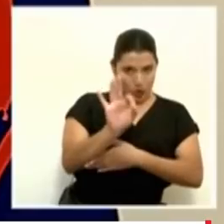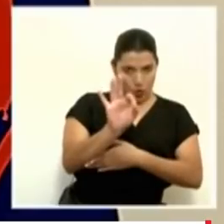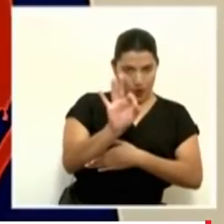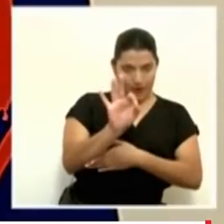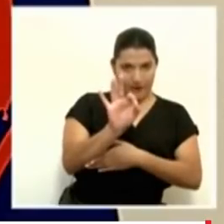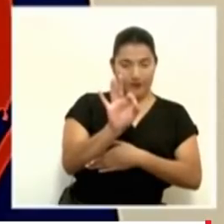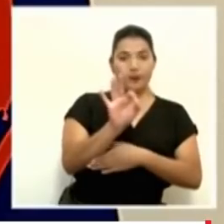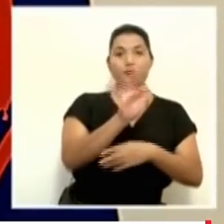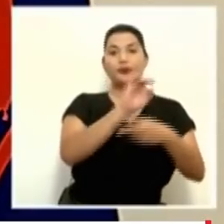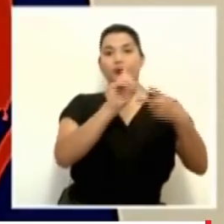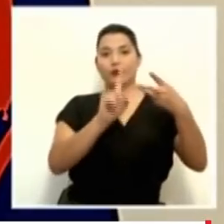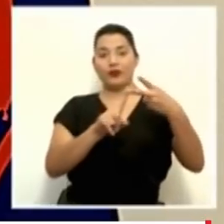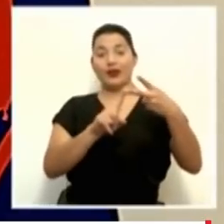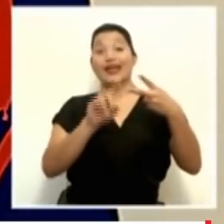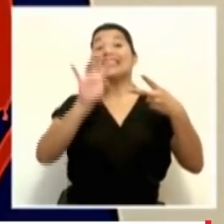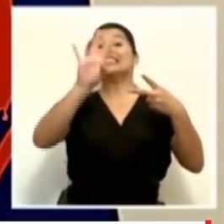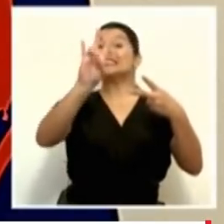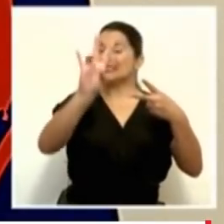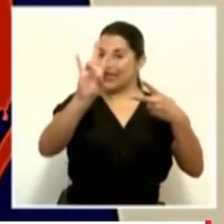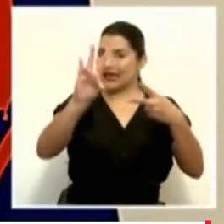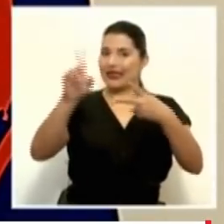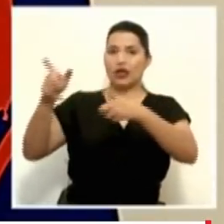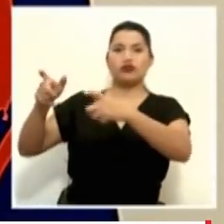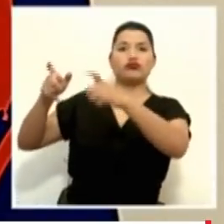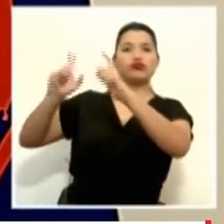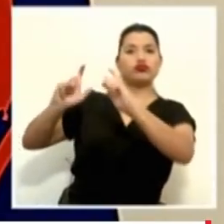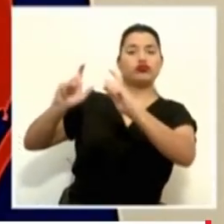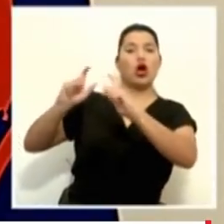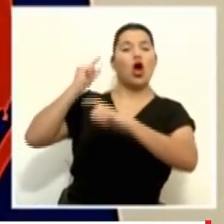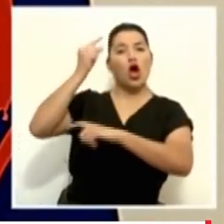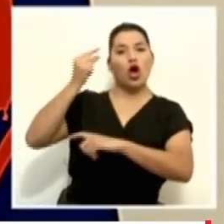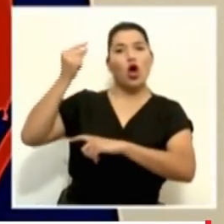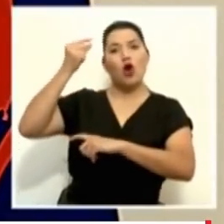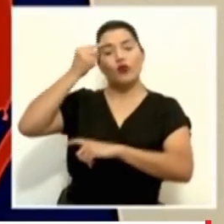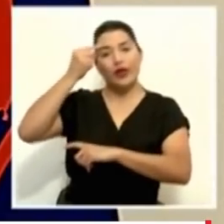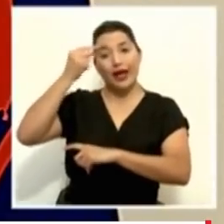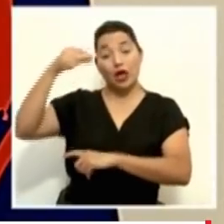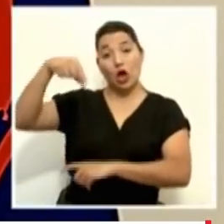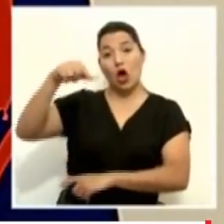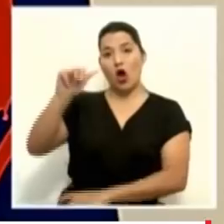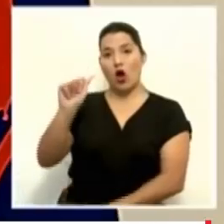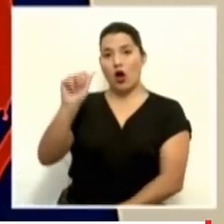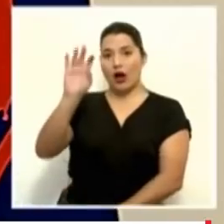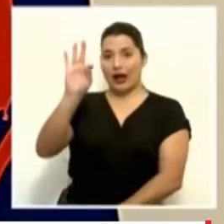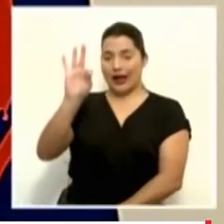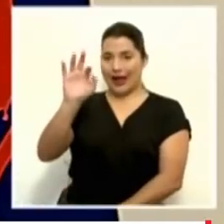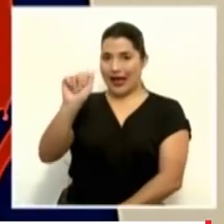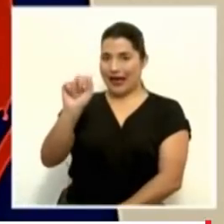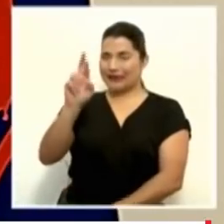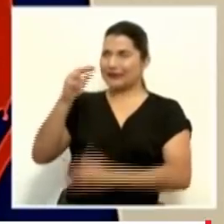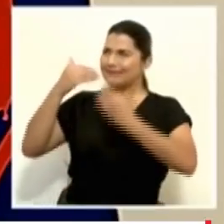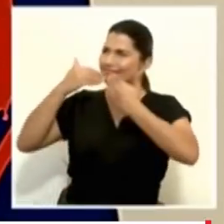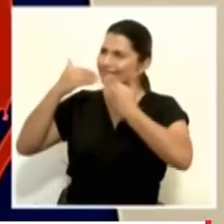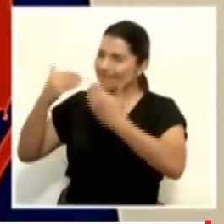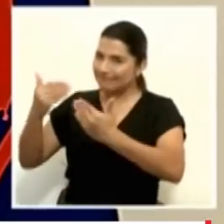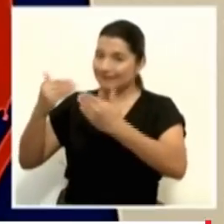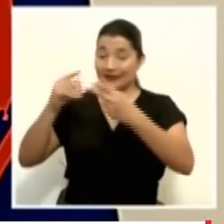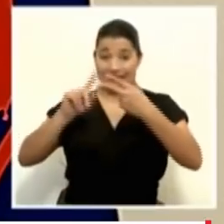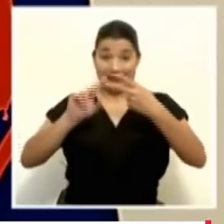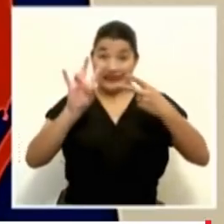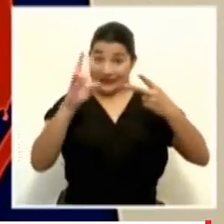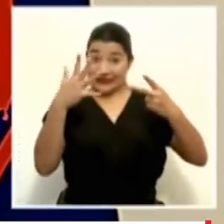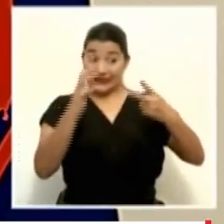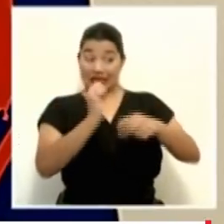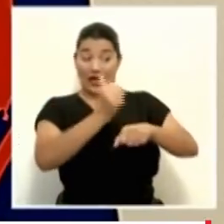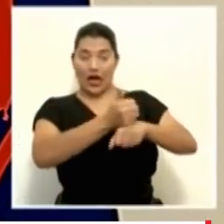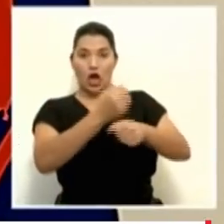Recibimos 7 como una donación del gobierno de Qatar, lo cual agradecemos enormemente y esos 7 ya están instalados